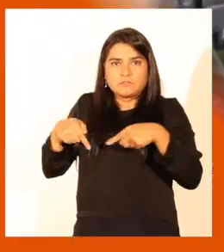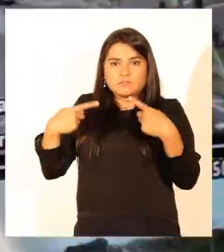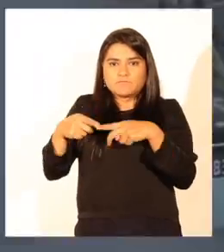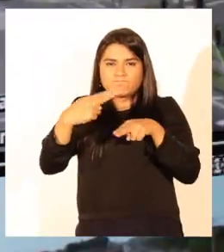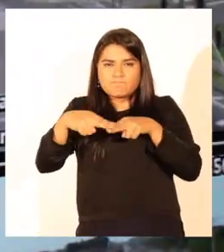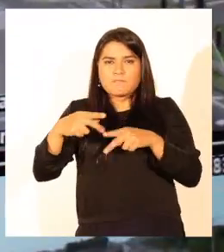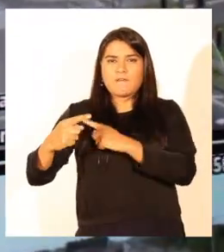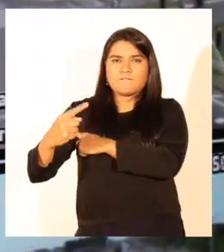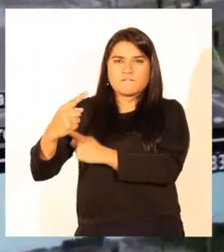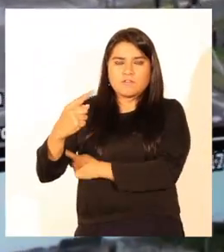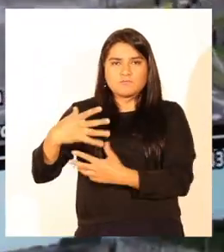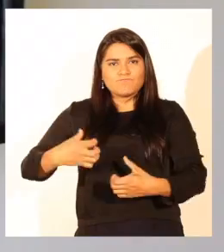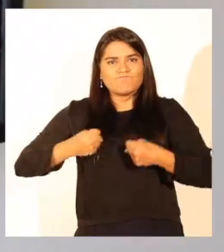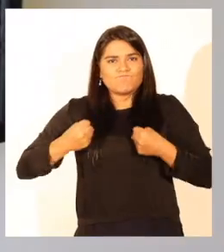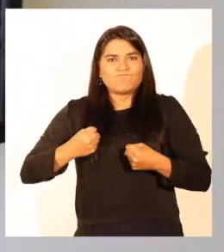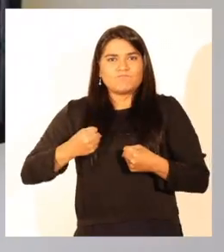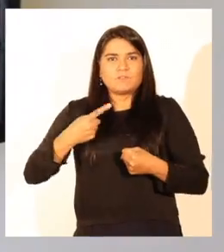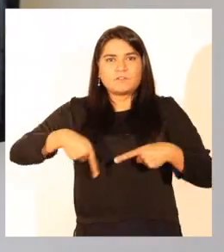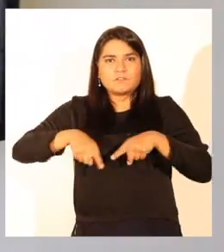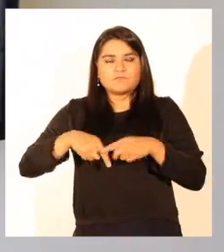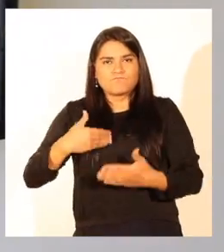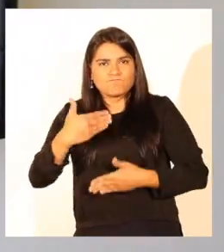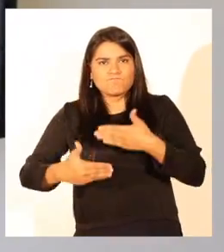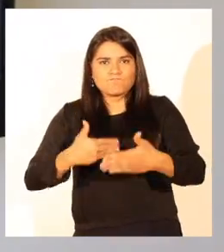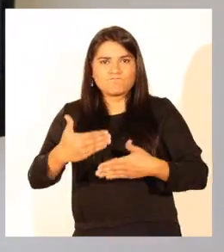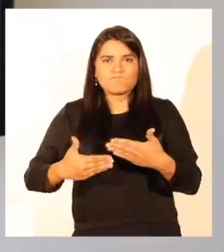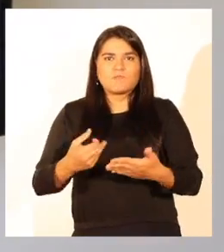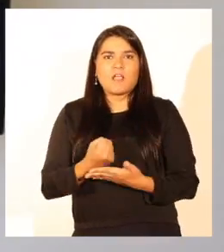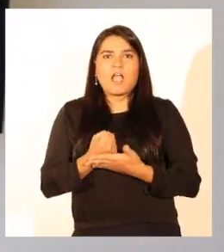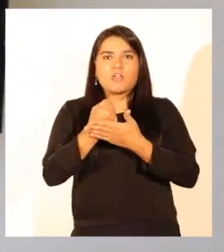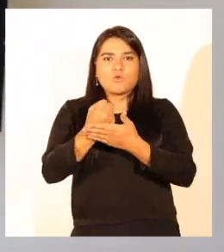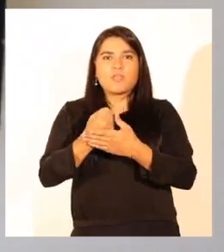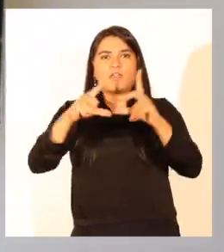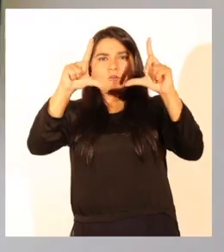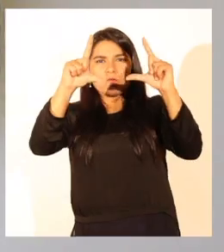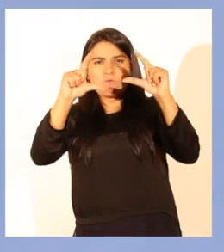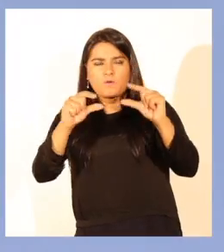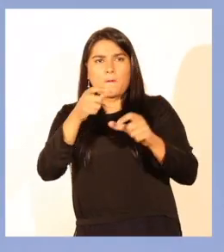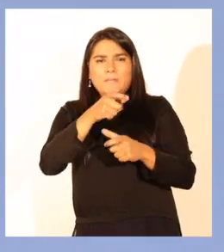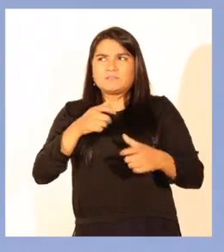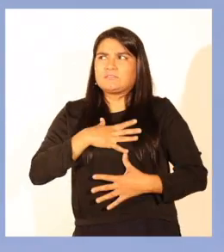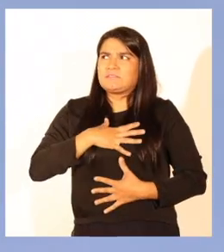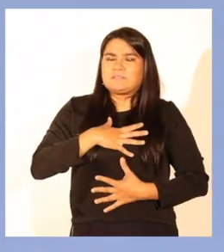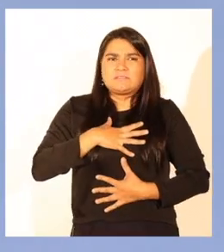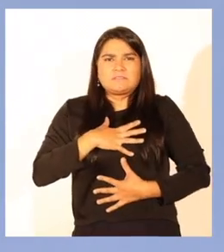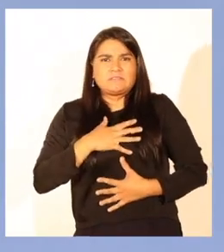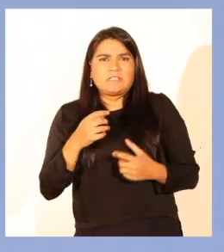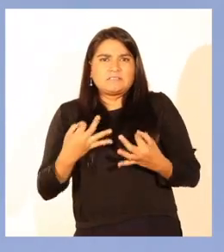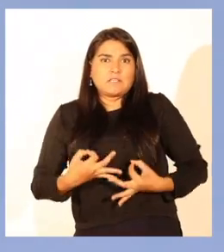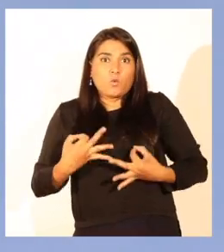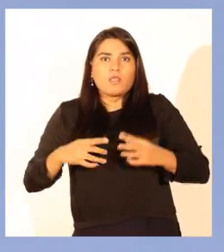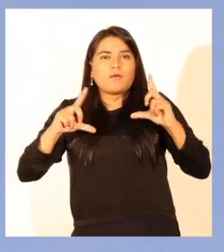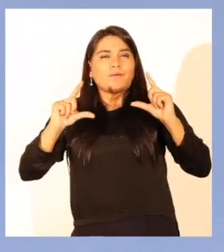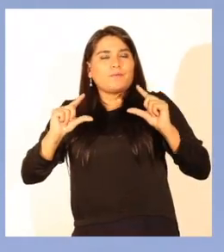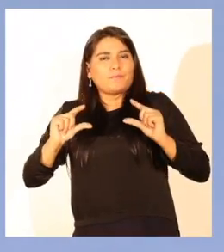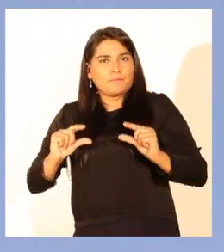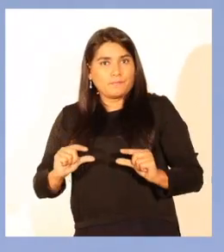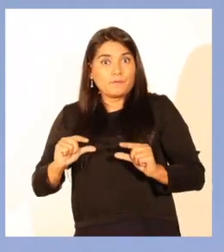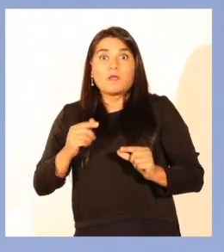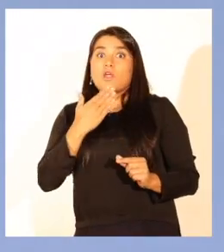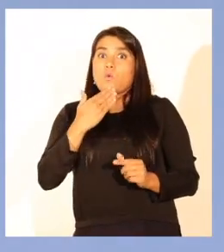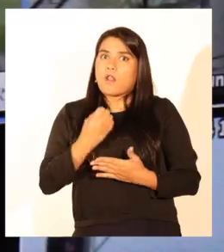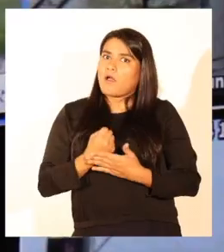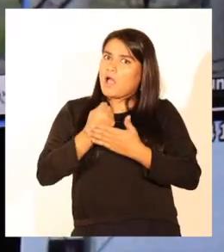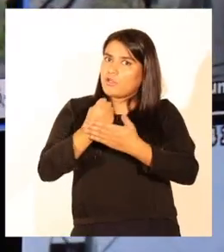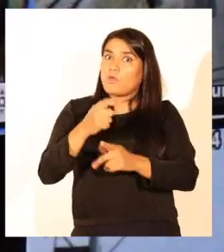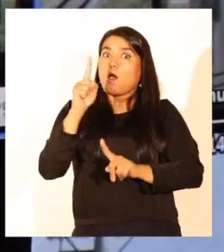materializar con más fuerza el compromiso permanente de contribuir en la disminución de la percepción de inseguridad en nuestros vecinos y